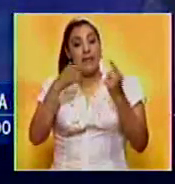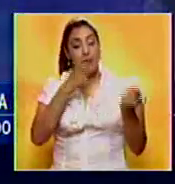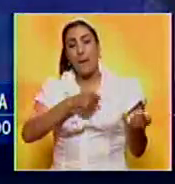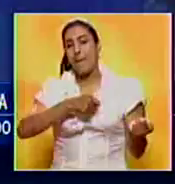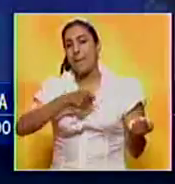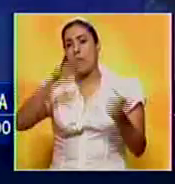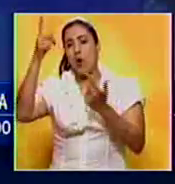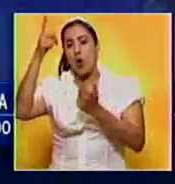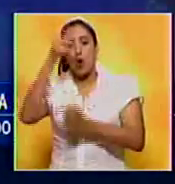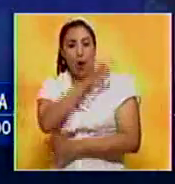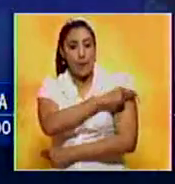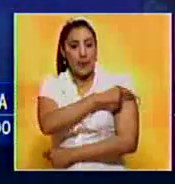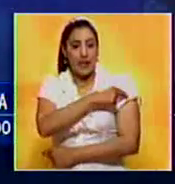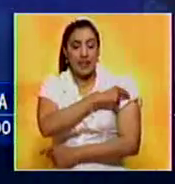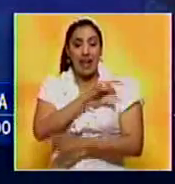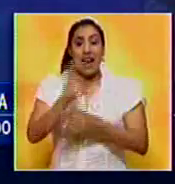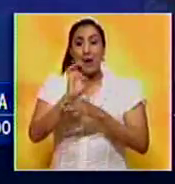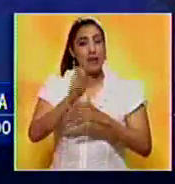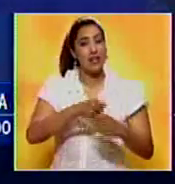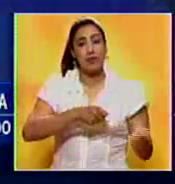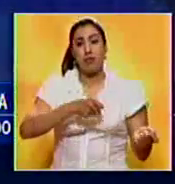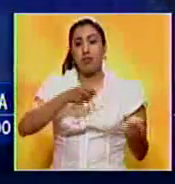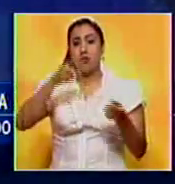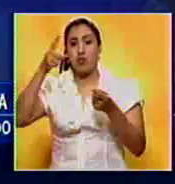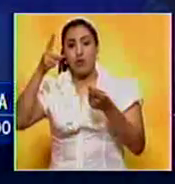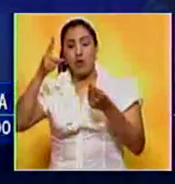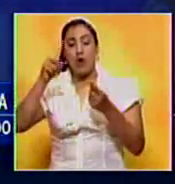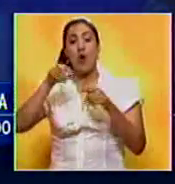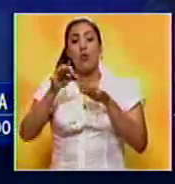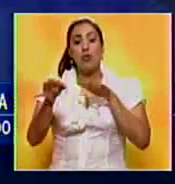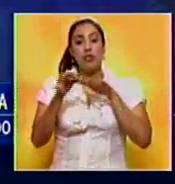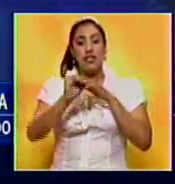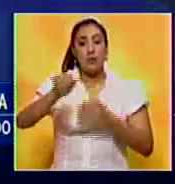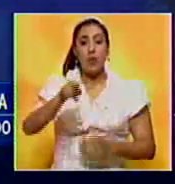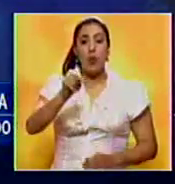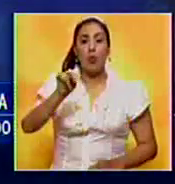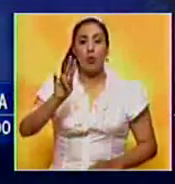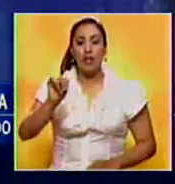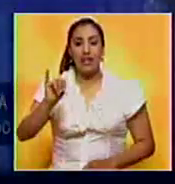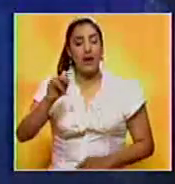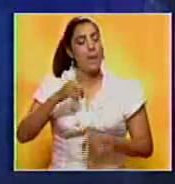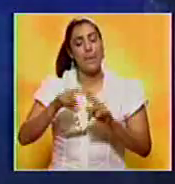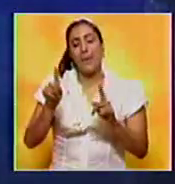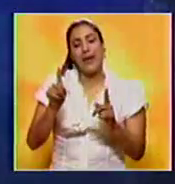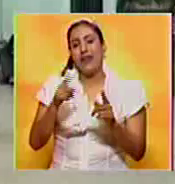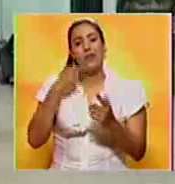inmediato el joven fue auxiliado y trasladado al Hospital Padre Justo del municipio Junín, donde llegó sin signos vitales.